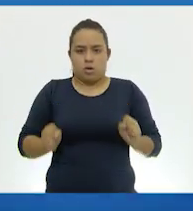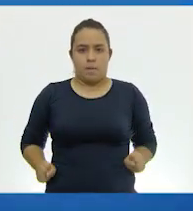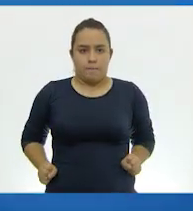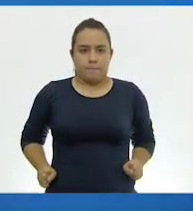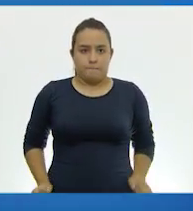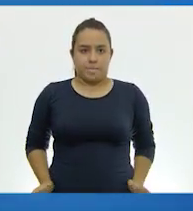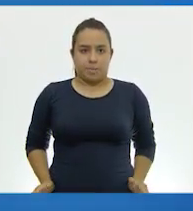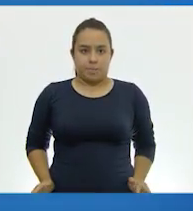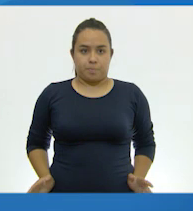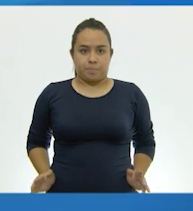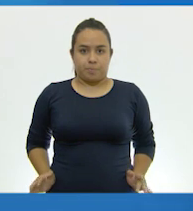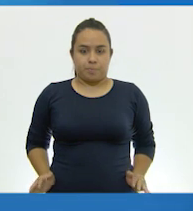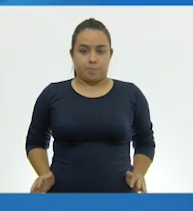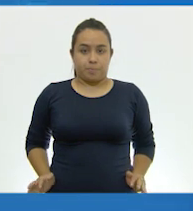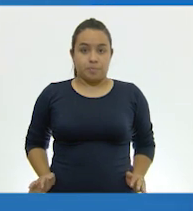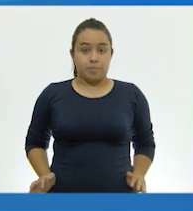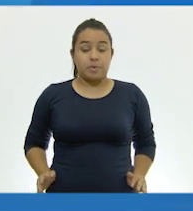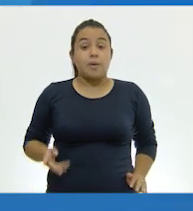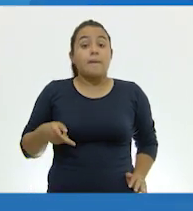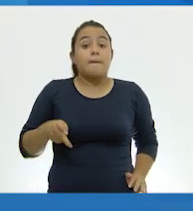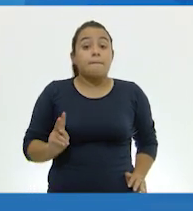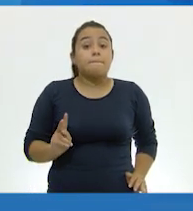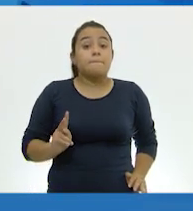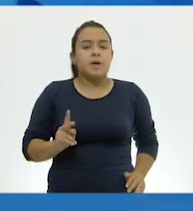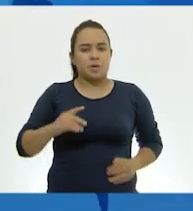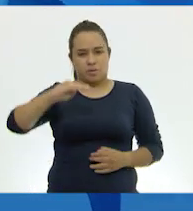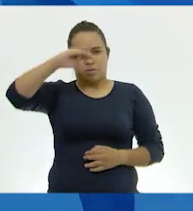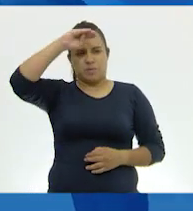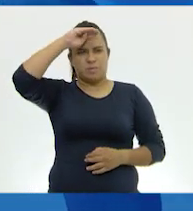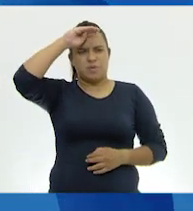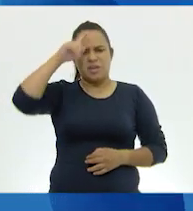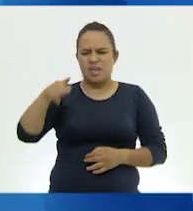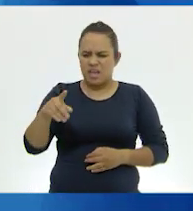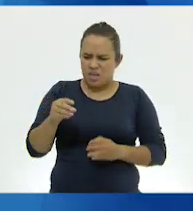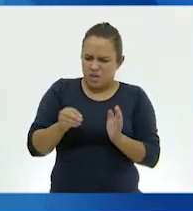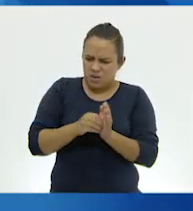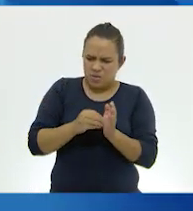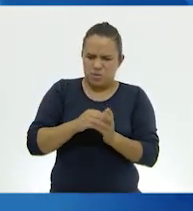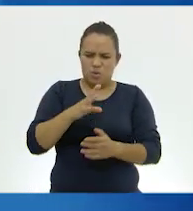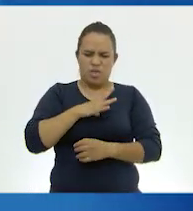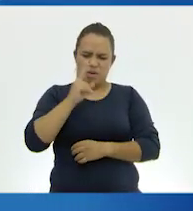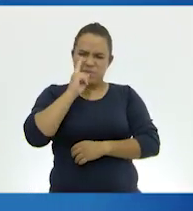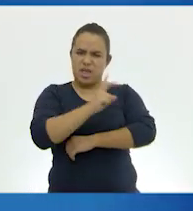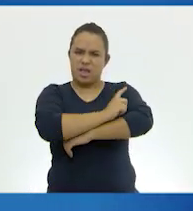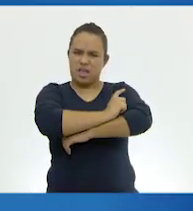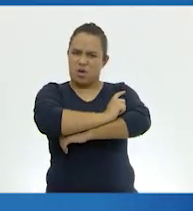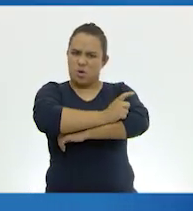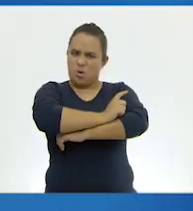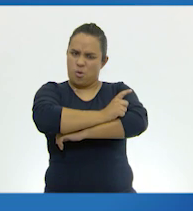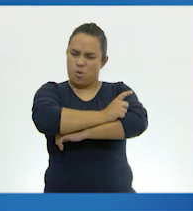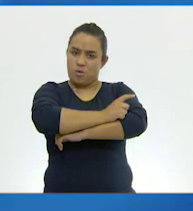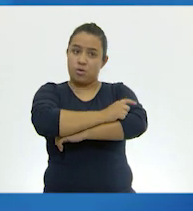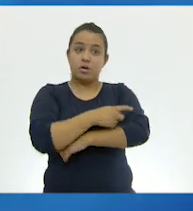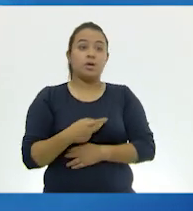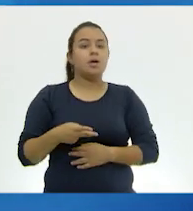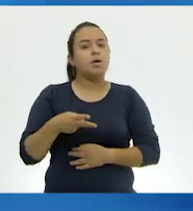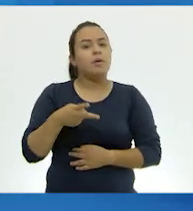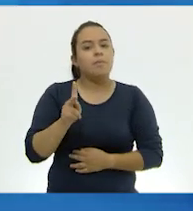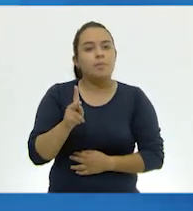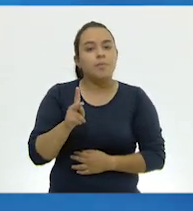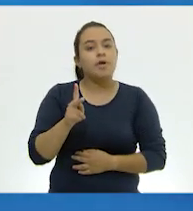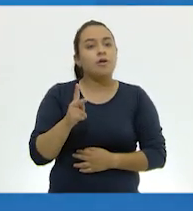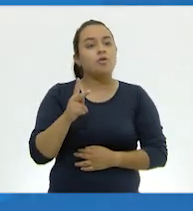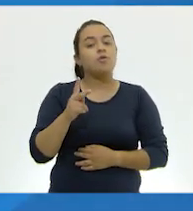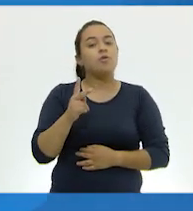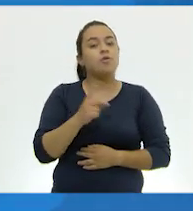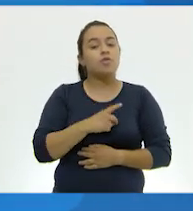¿ya viste? Sí, ya les crecieron. Solo que pareciera que todavía tienen como una especie de colita, ¿verdad? Ajá. Pero algo que debemos reconocer